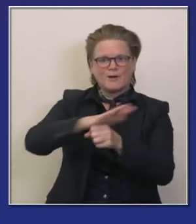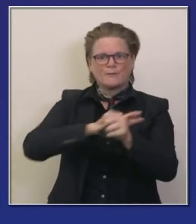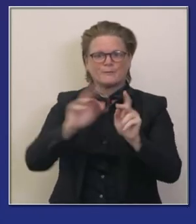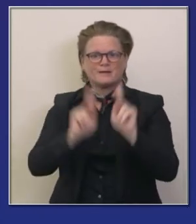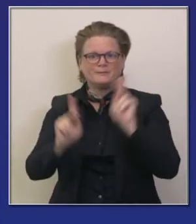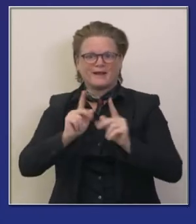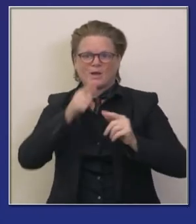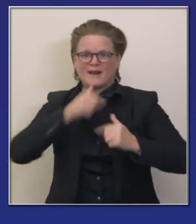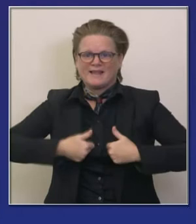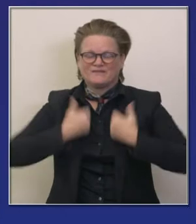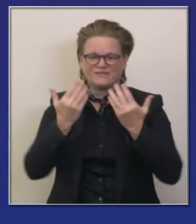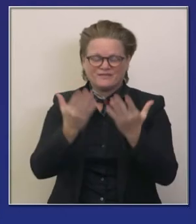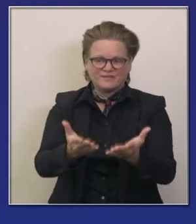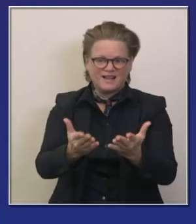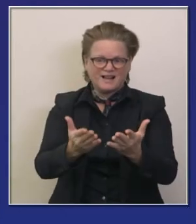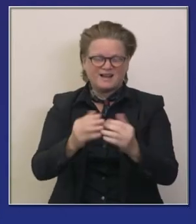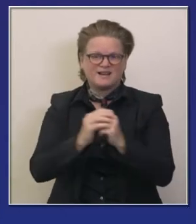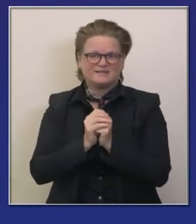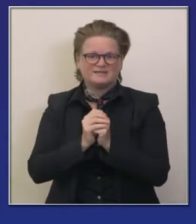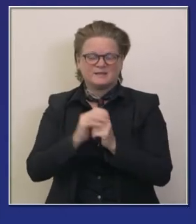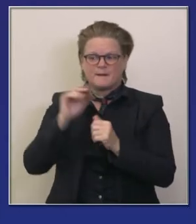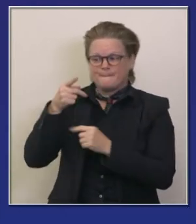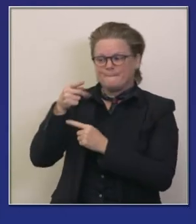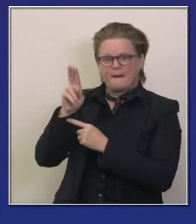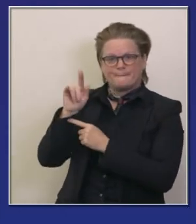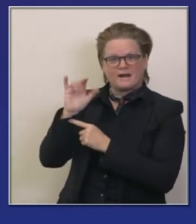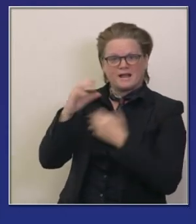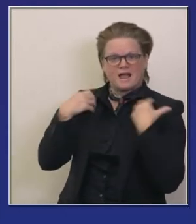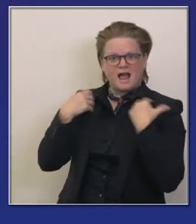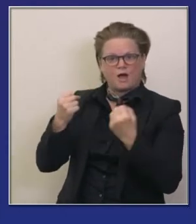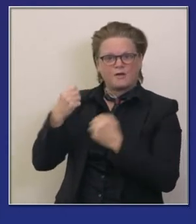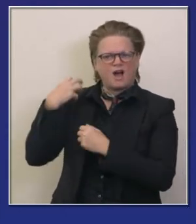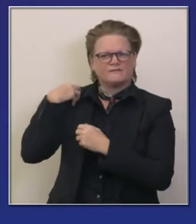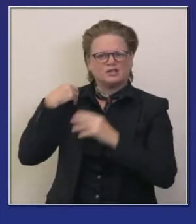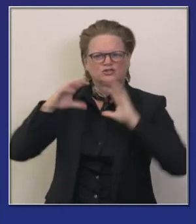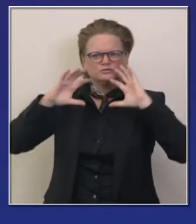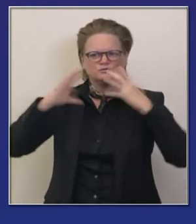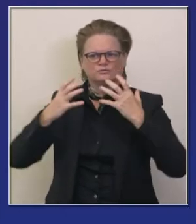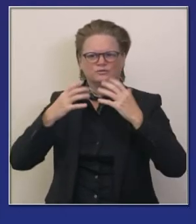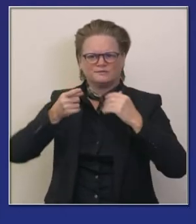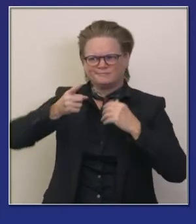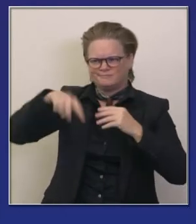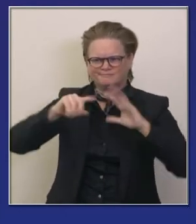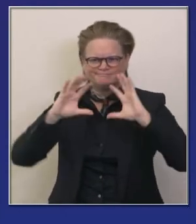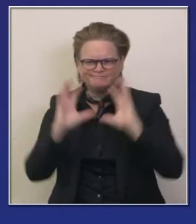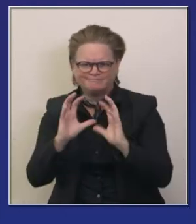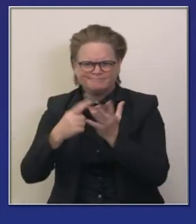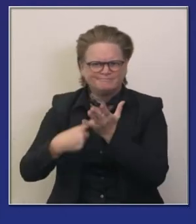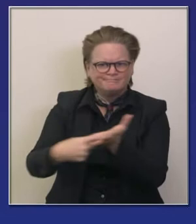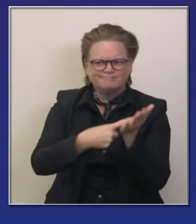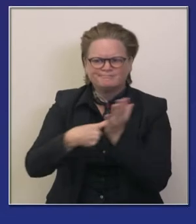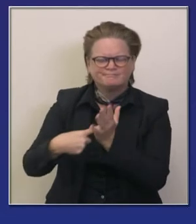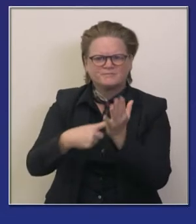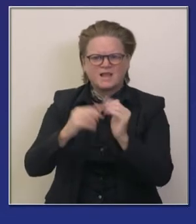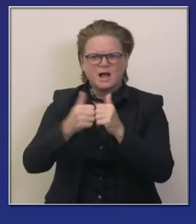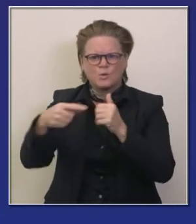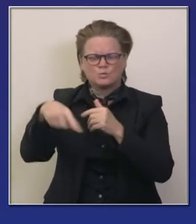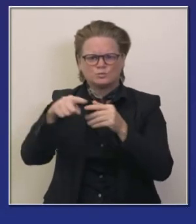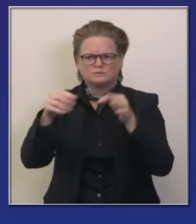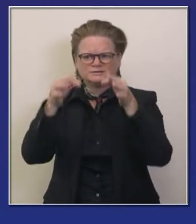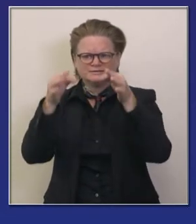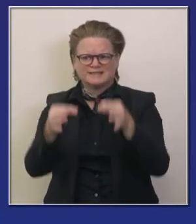mejor posición que esos líderes locales para entender sus condiciones locales inmediatas para